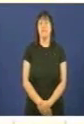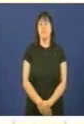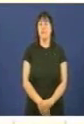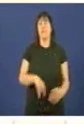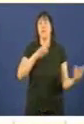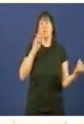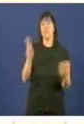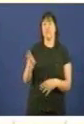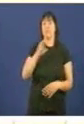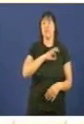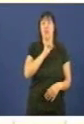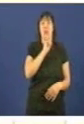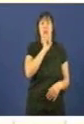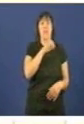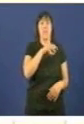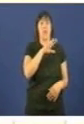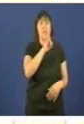réplica para o señor Eimerich Cano.